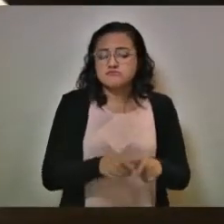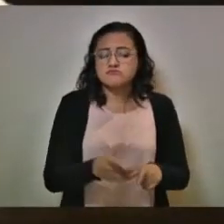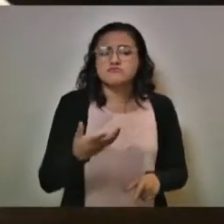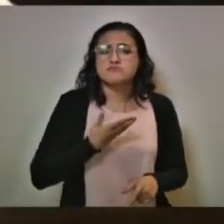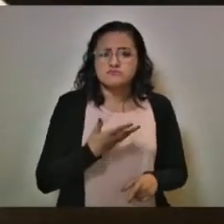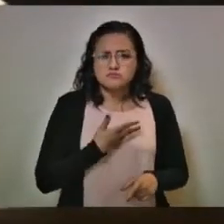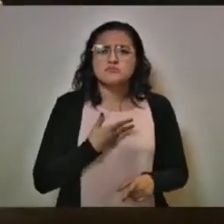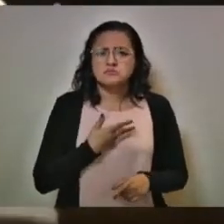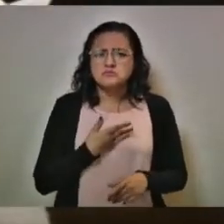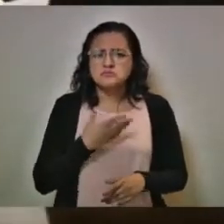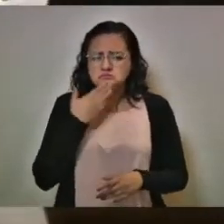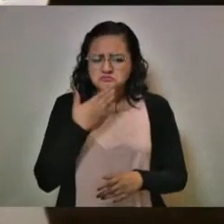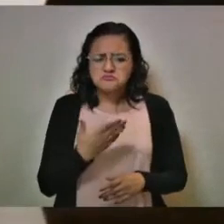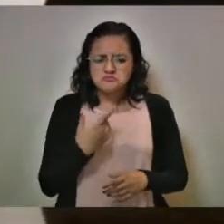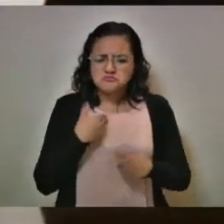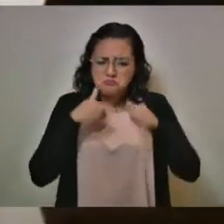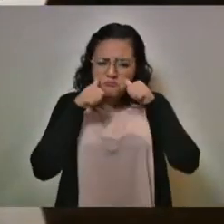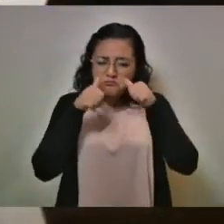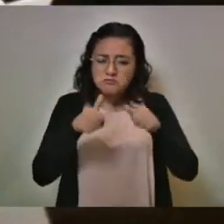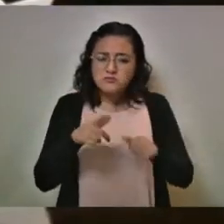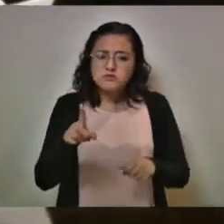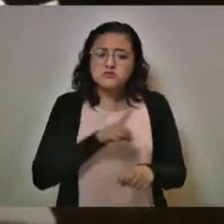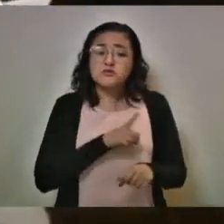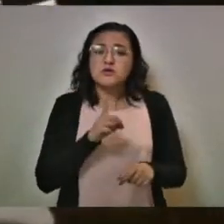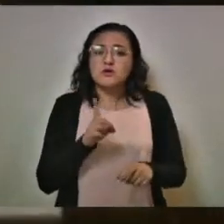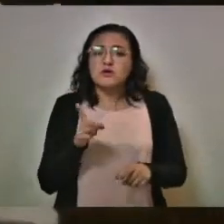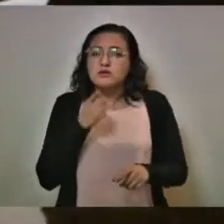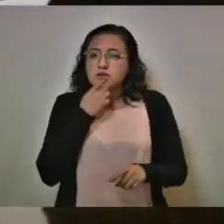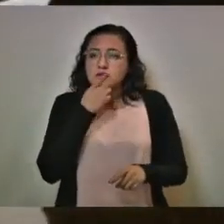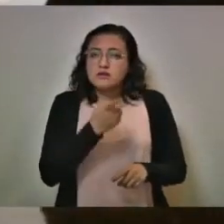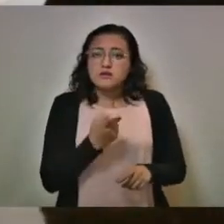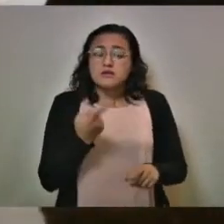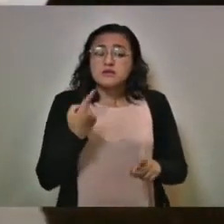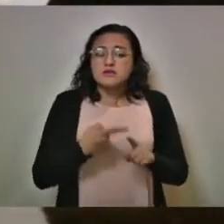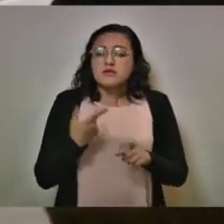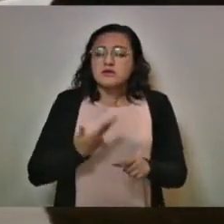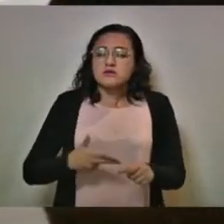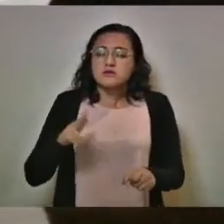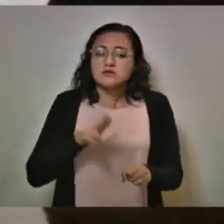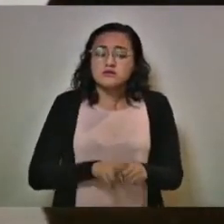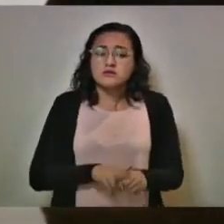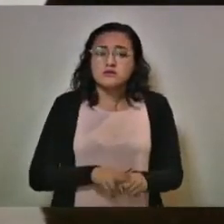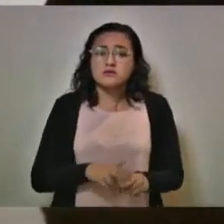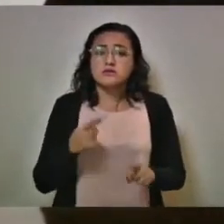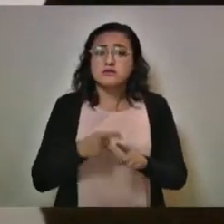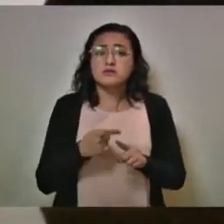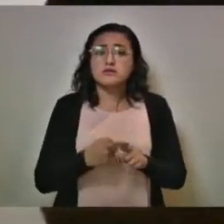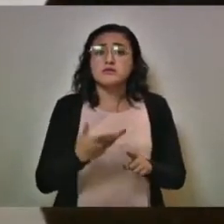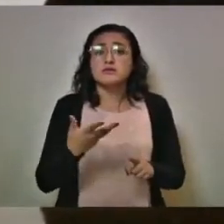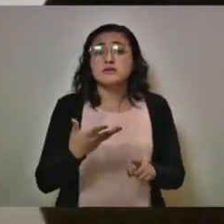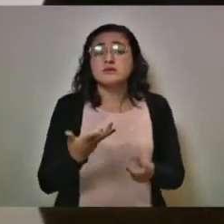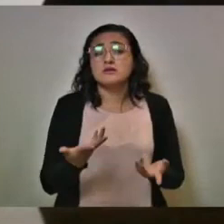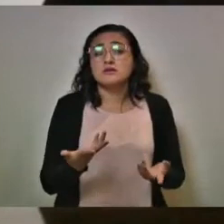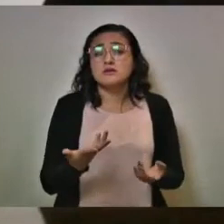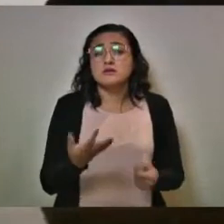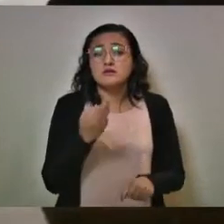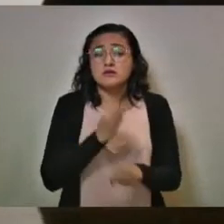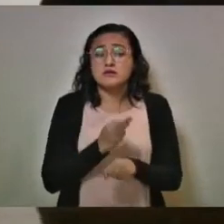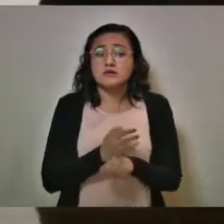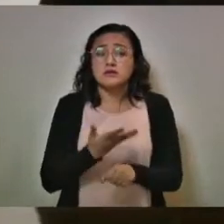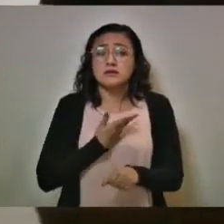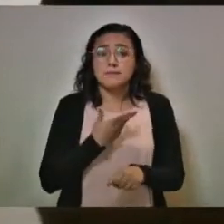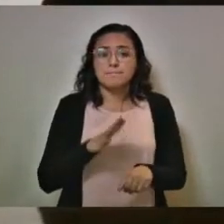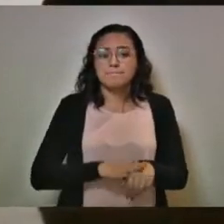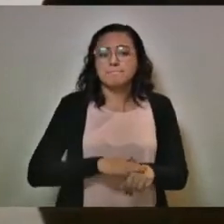teniendo un buen margen. Solamente voy a comentar de los hospitales, digamos, que tienen